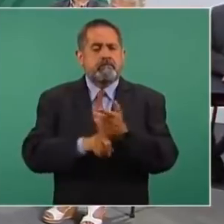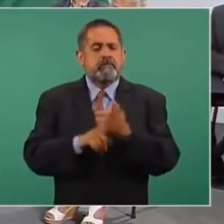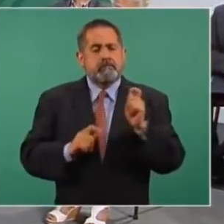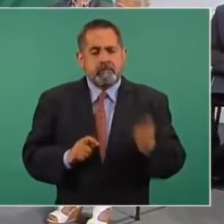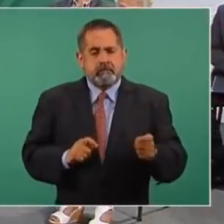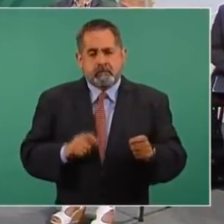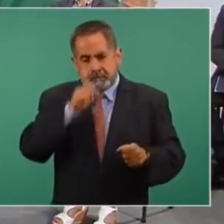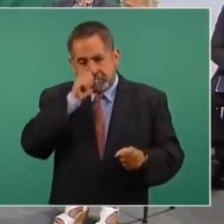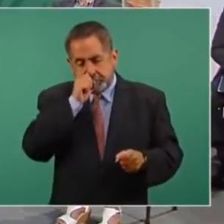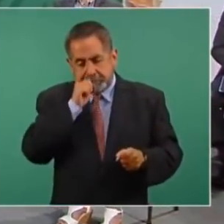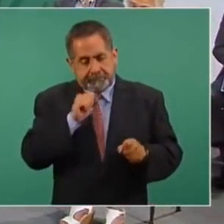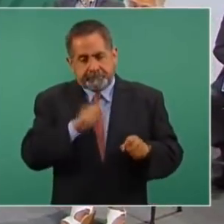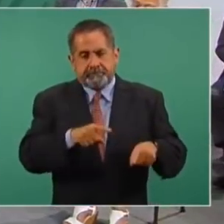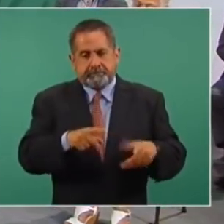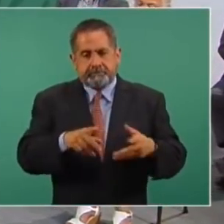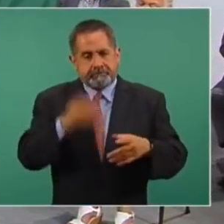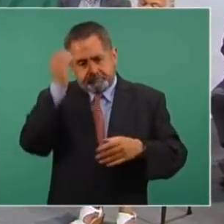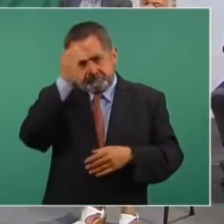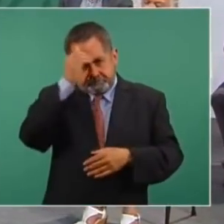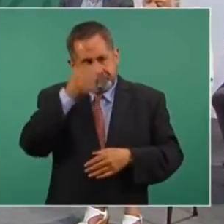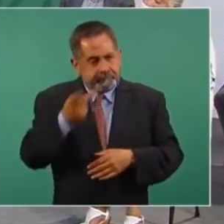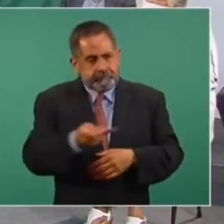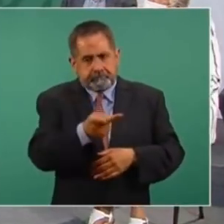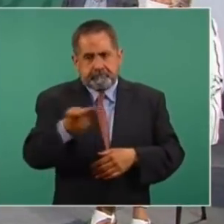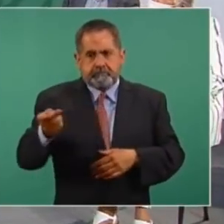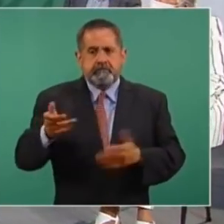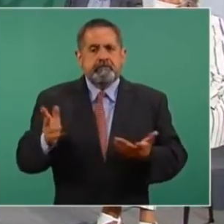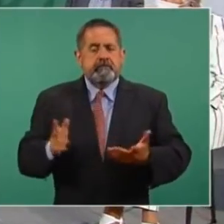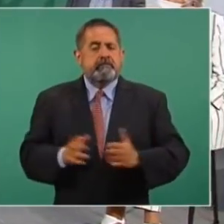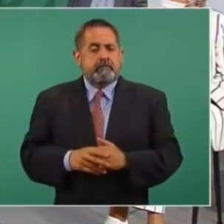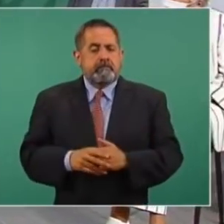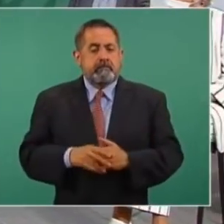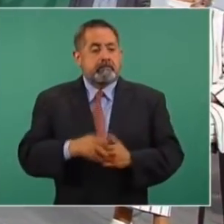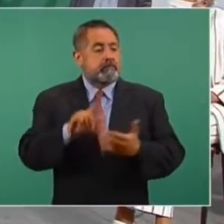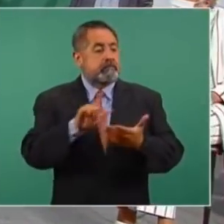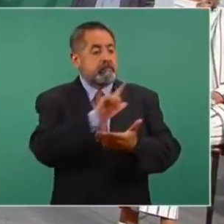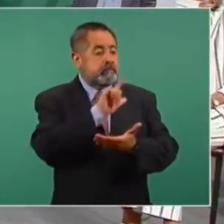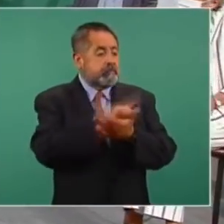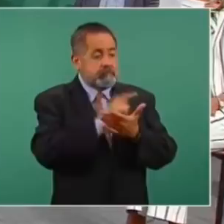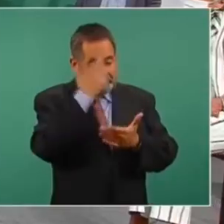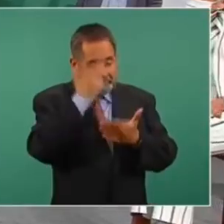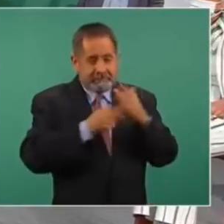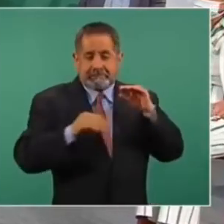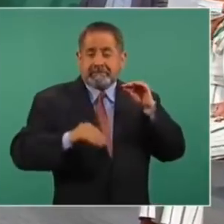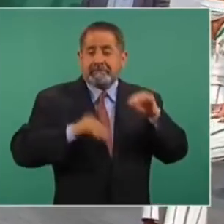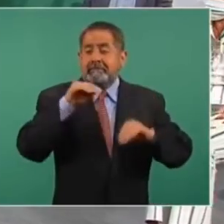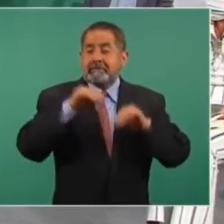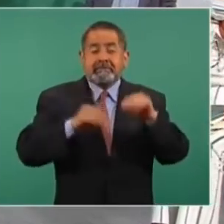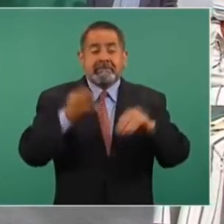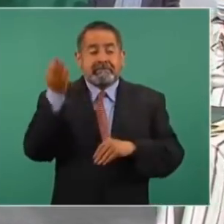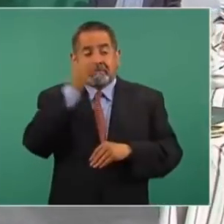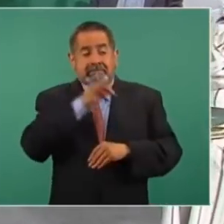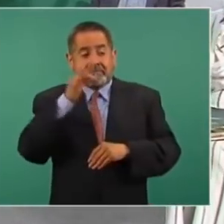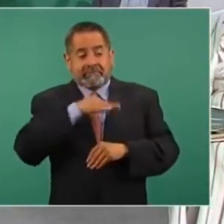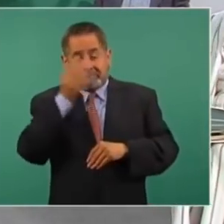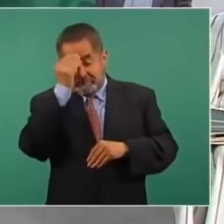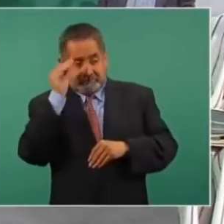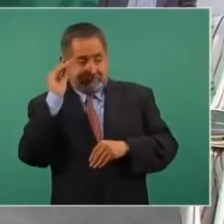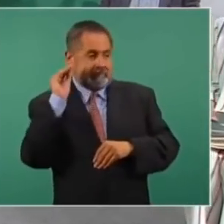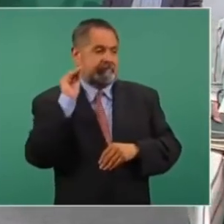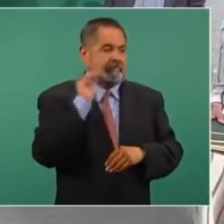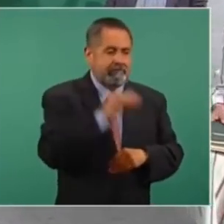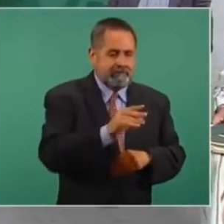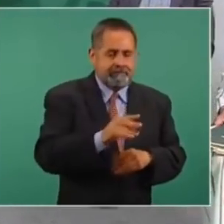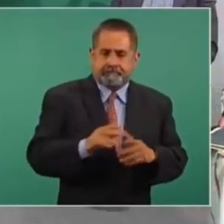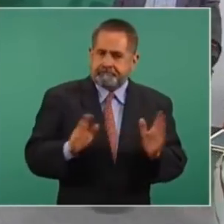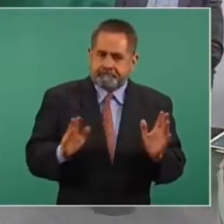esa opinión. Cuando son delitos fabricados, que también